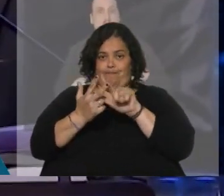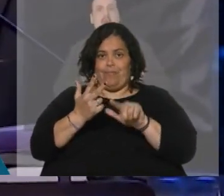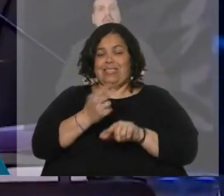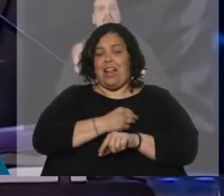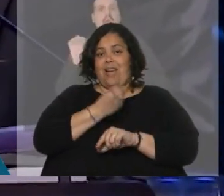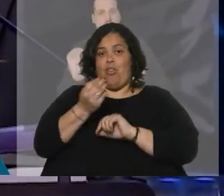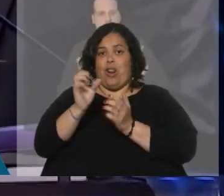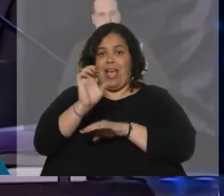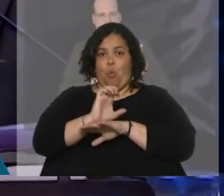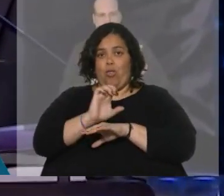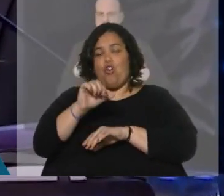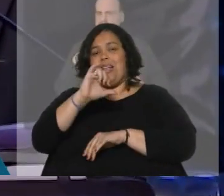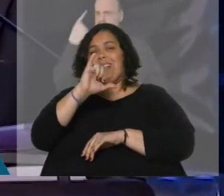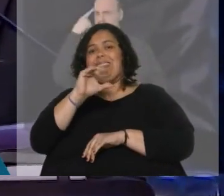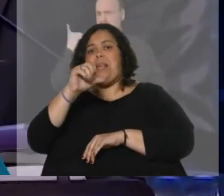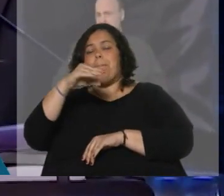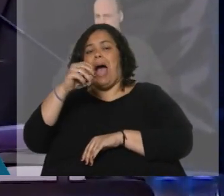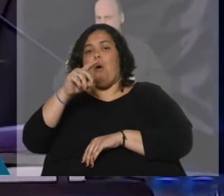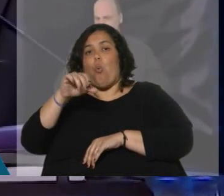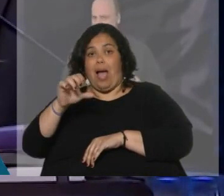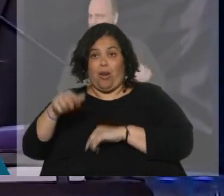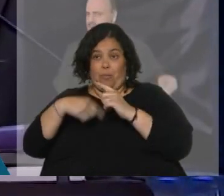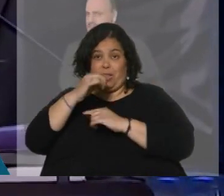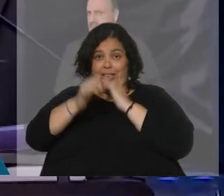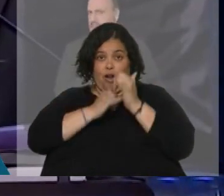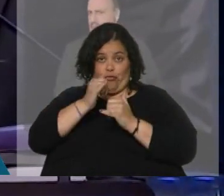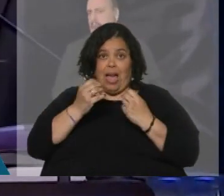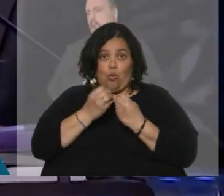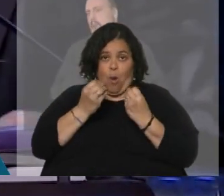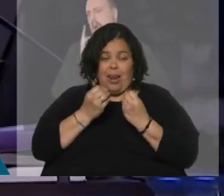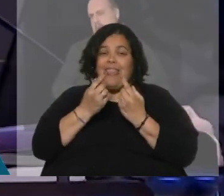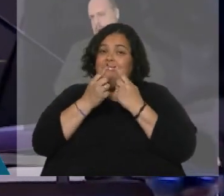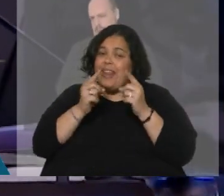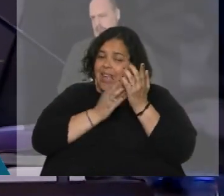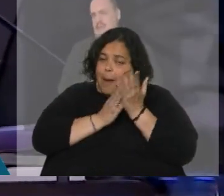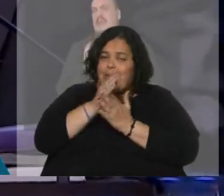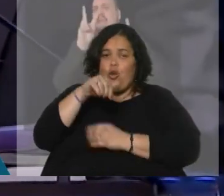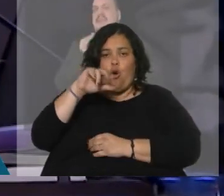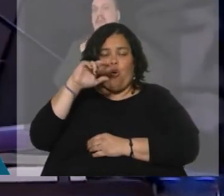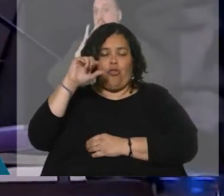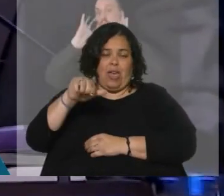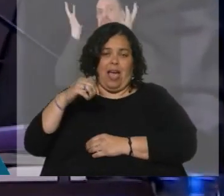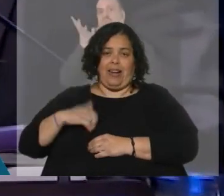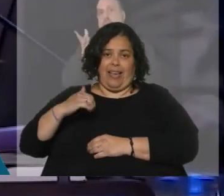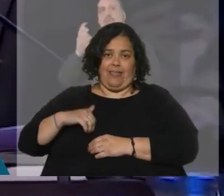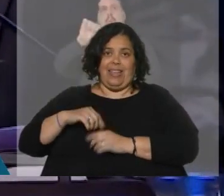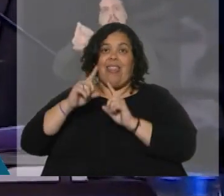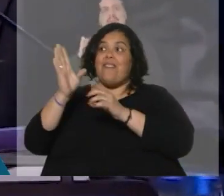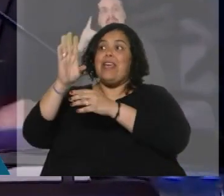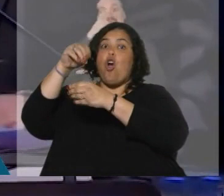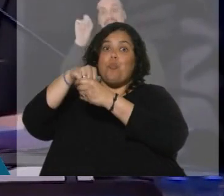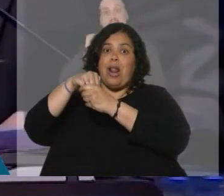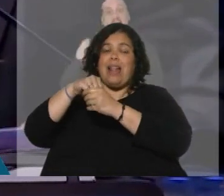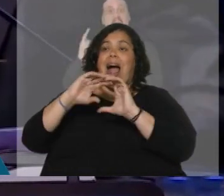Argentina tiene que elegir un camino distinto que te voy a contar en un rato, que tiene que ver con incorporarse al mundo de los 100 países que están